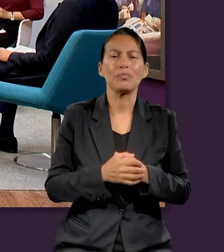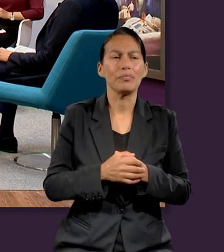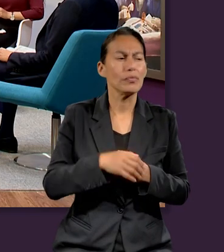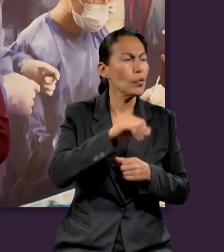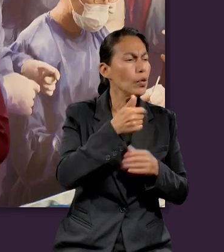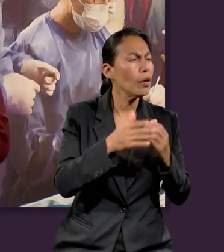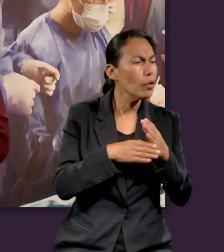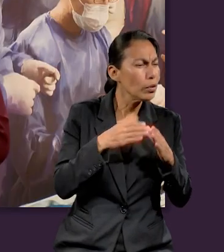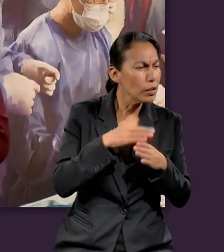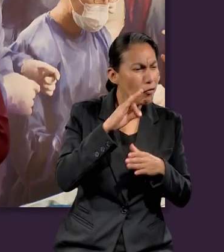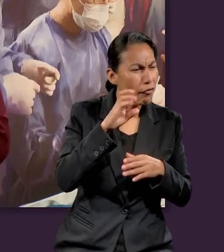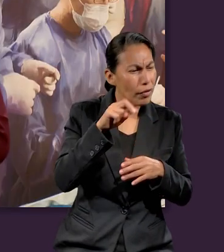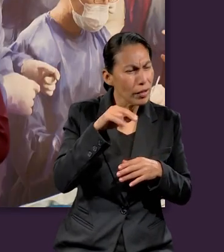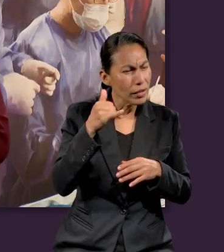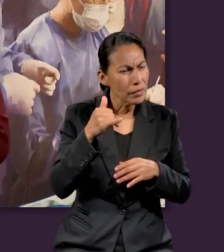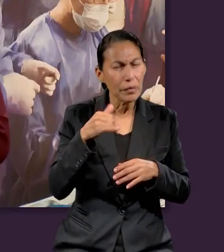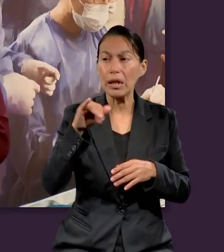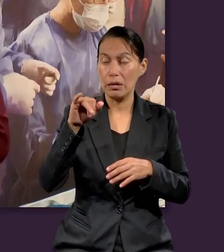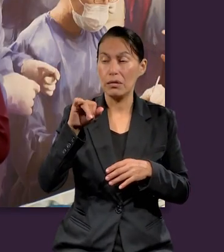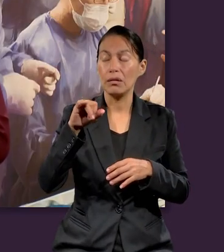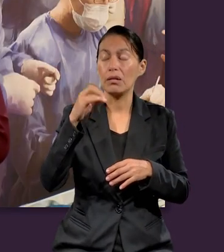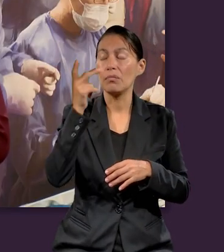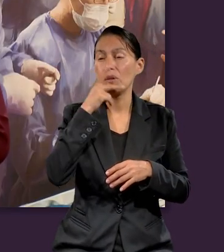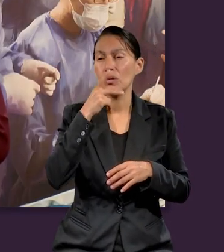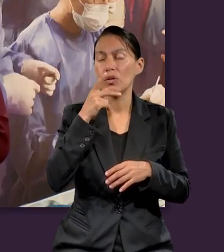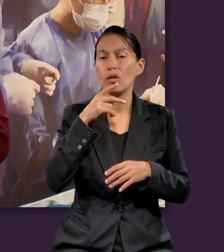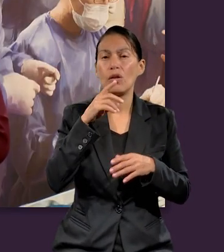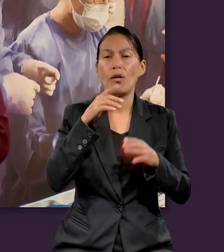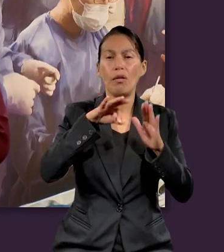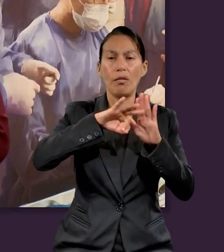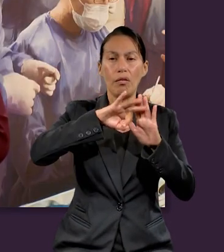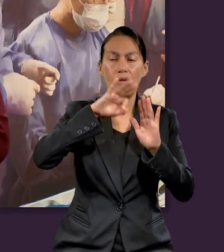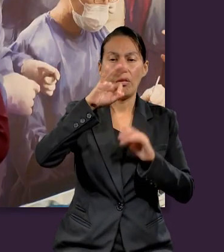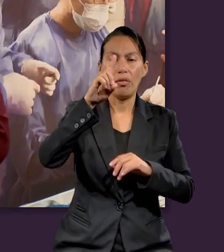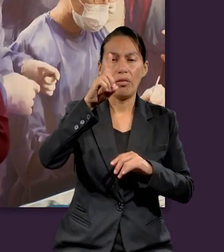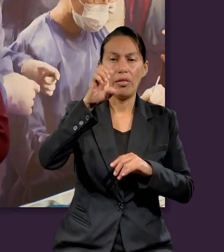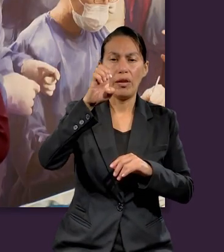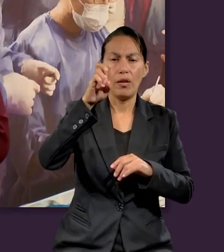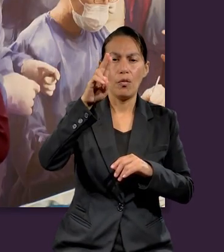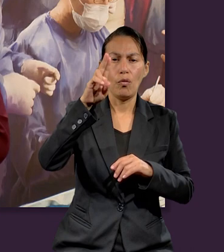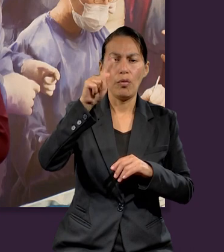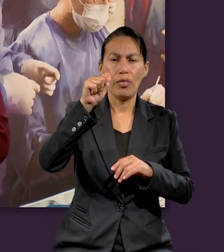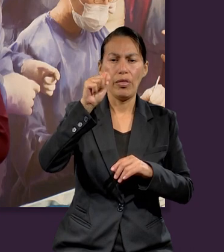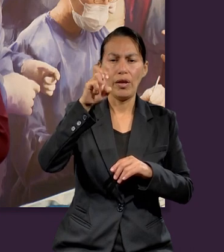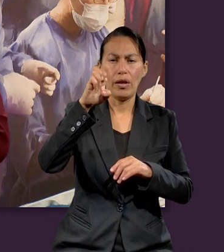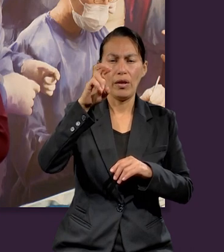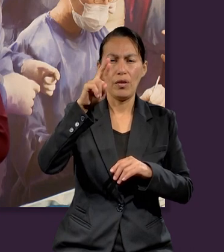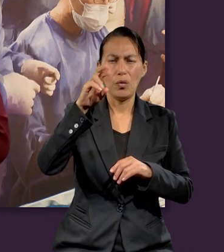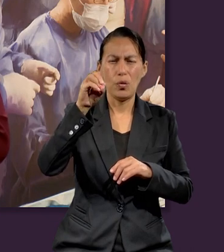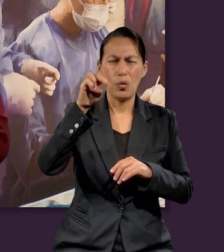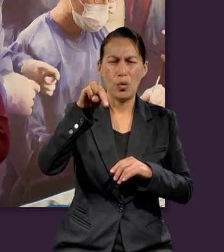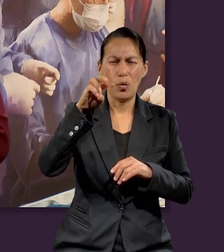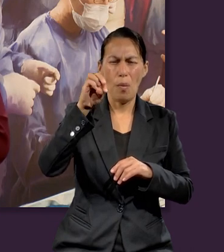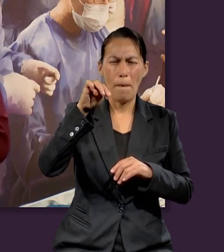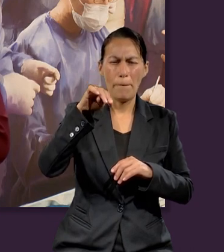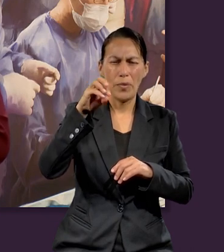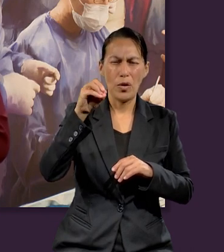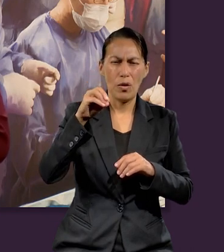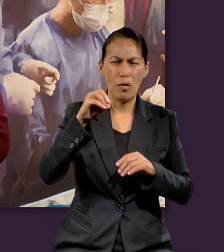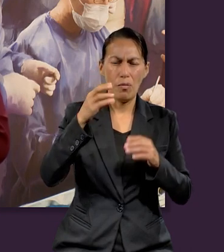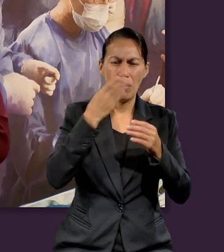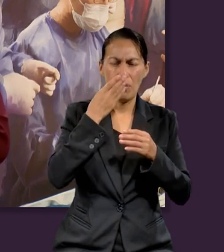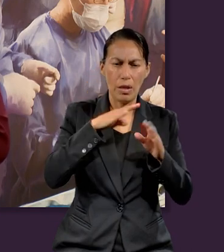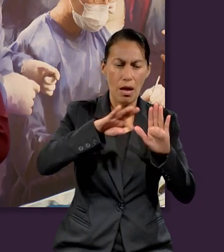hecho, en Deuteronomio 5, podemos leer desde el 12, pero ahí puntualizando el versículo 15,